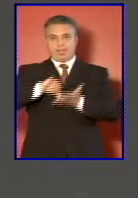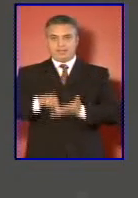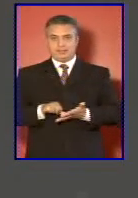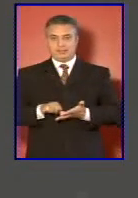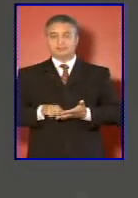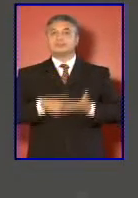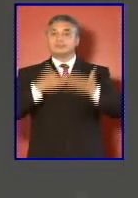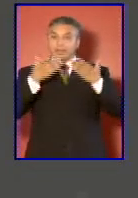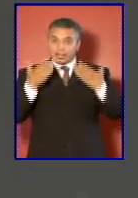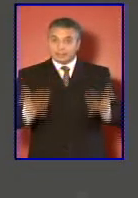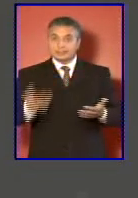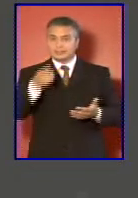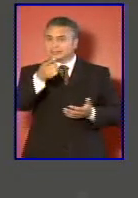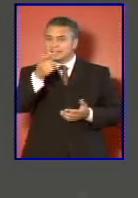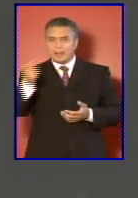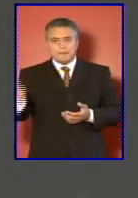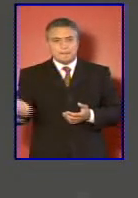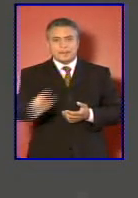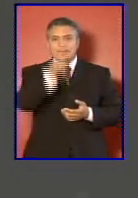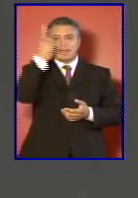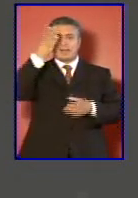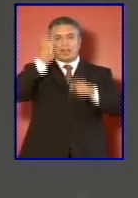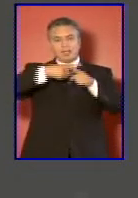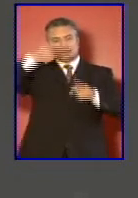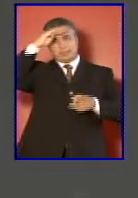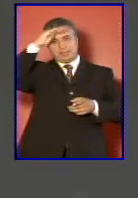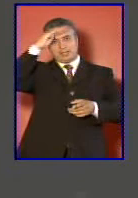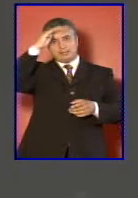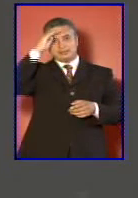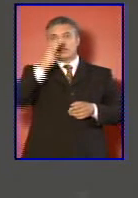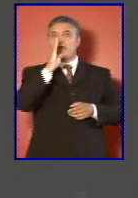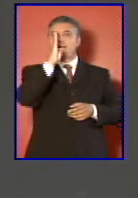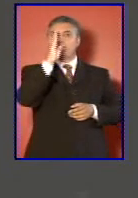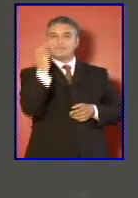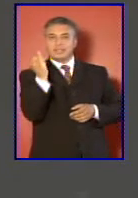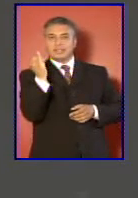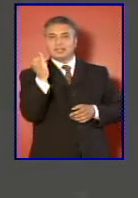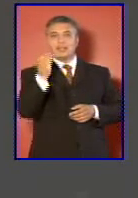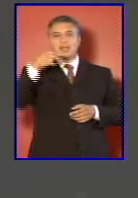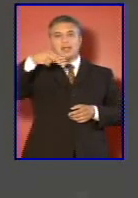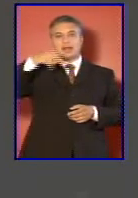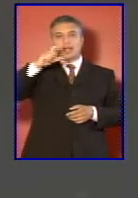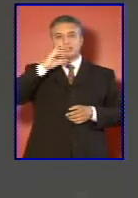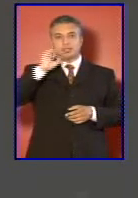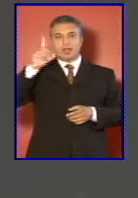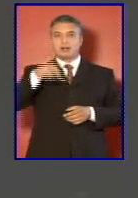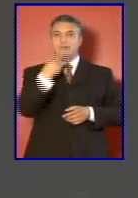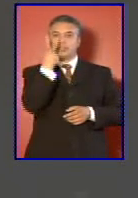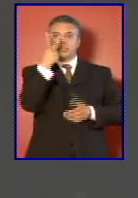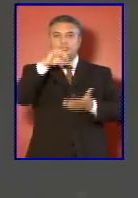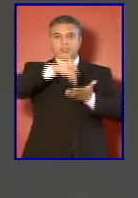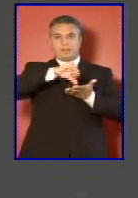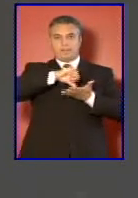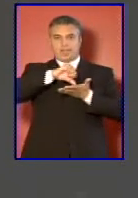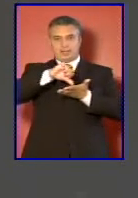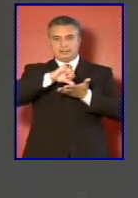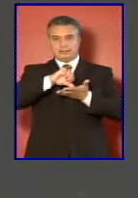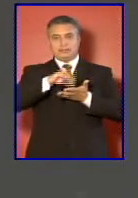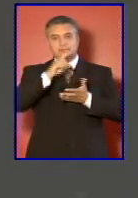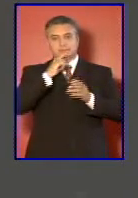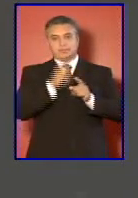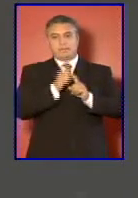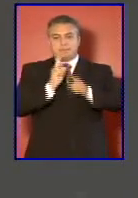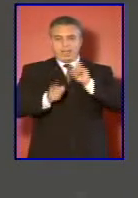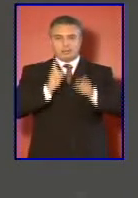es la primera experiencia binacional de dos países integrados con mando doctrina